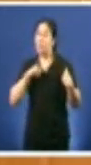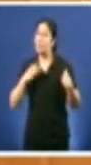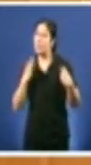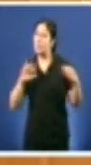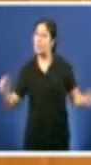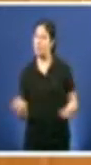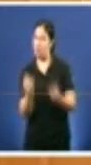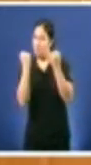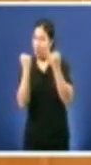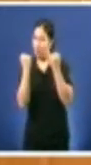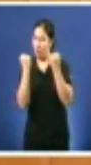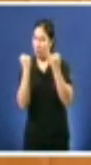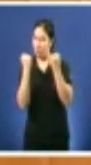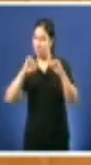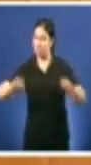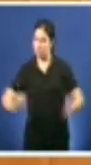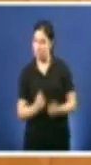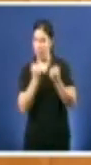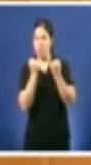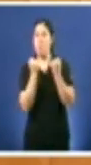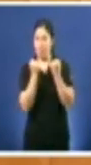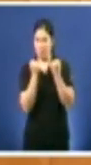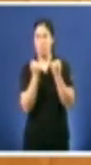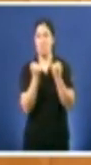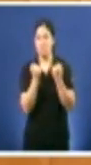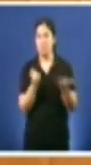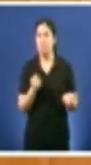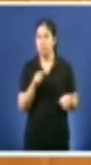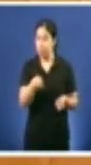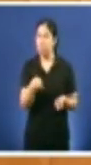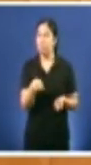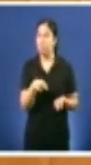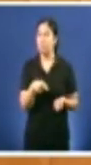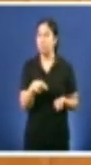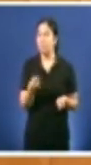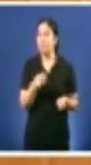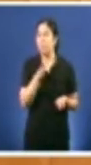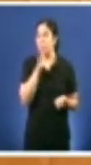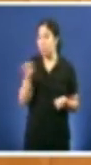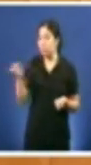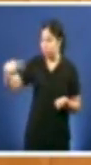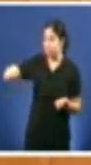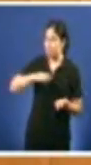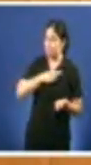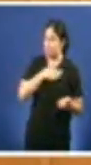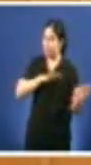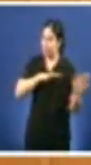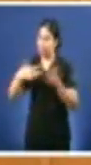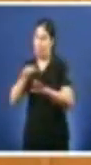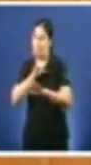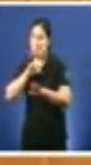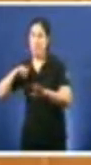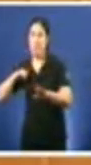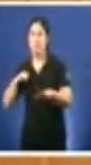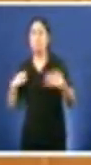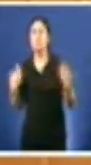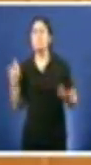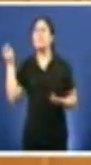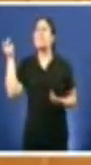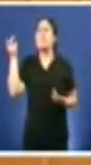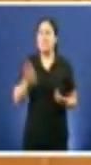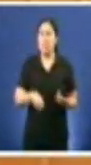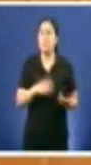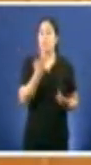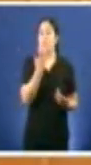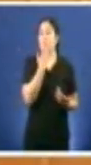plata eh falando en plata porque o que queren é privatizar pero tamén porque non hai un seguimento que pasa